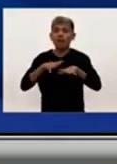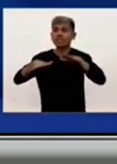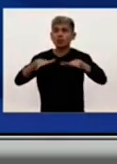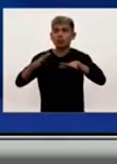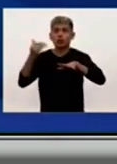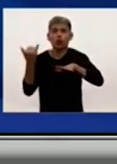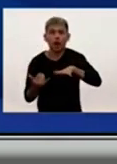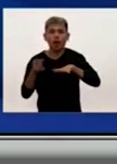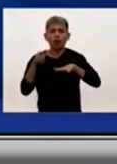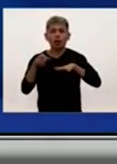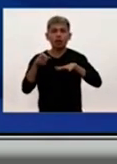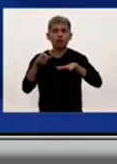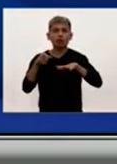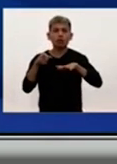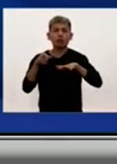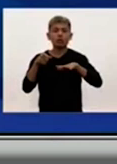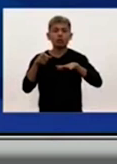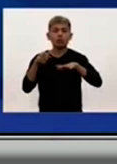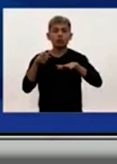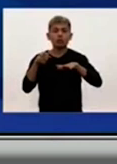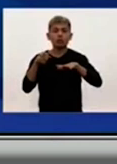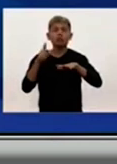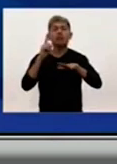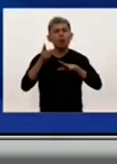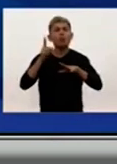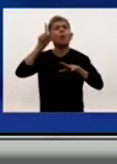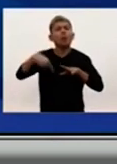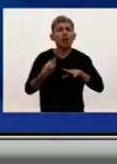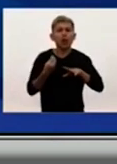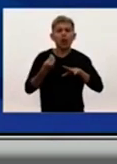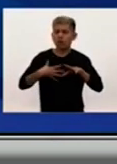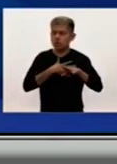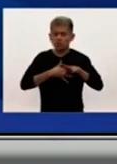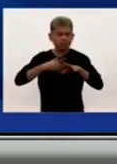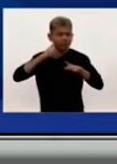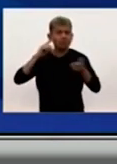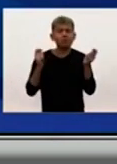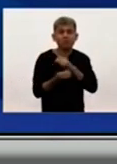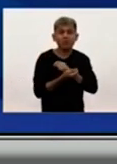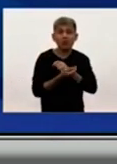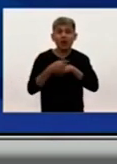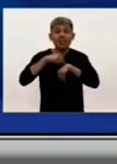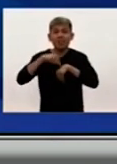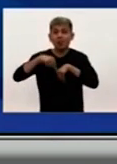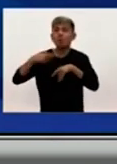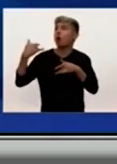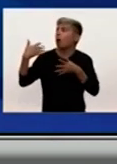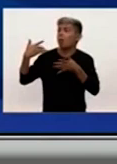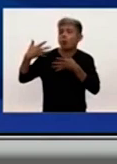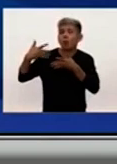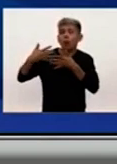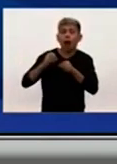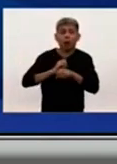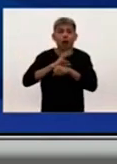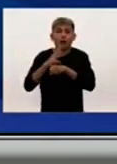transitando ha generado un estado en cambio emocional, pero el tiempo que llevamos junto al virus,